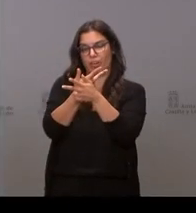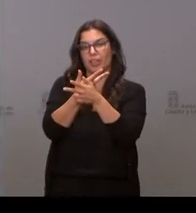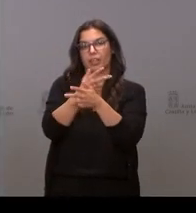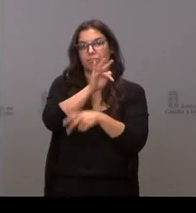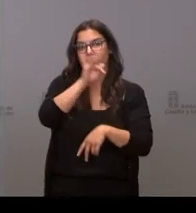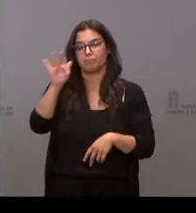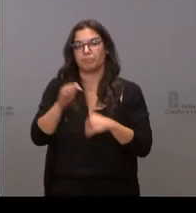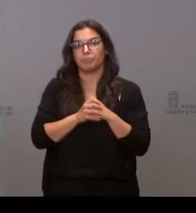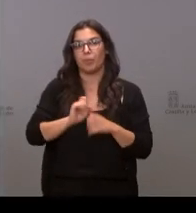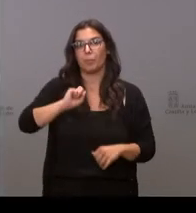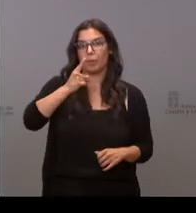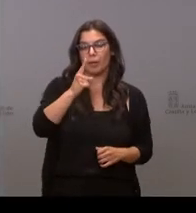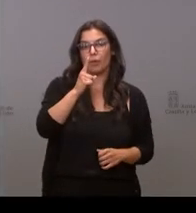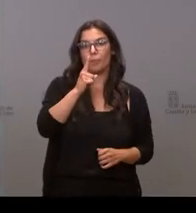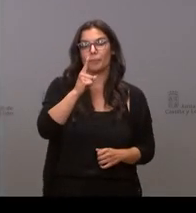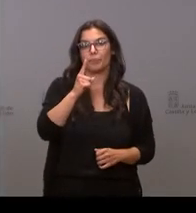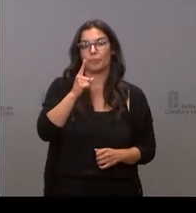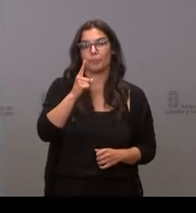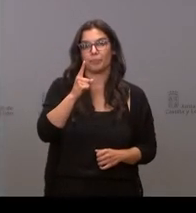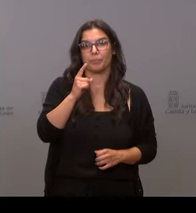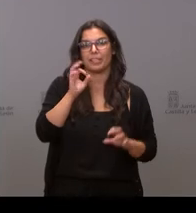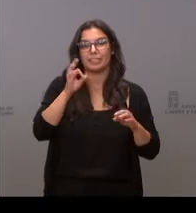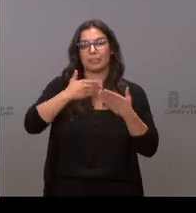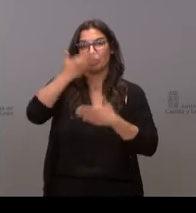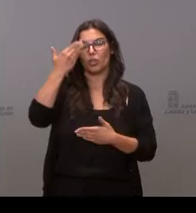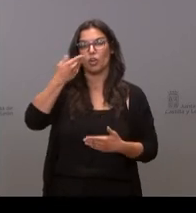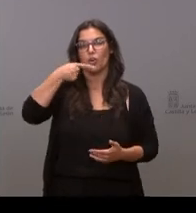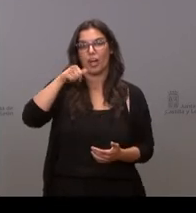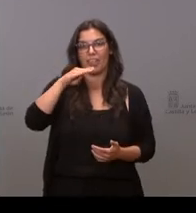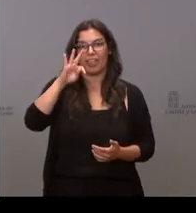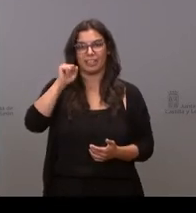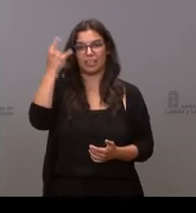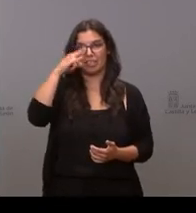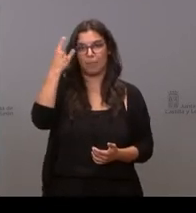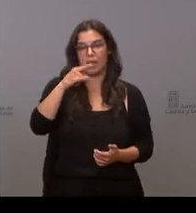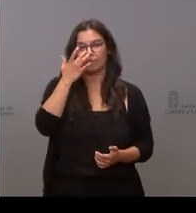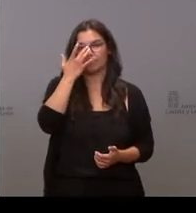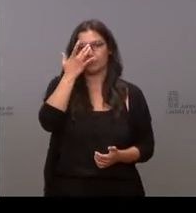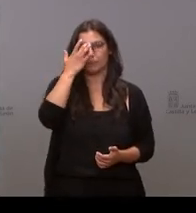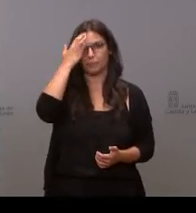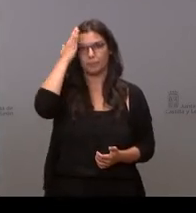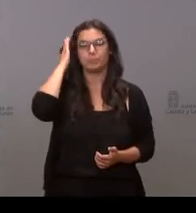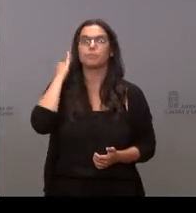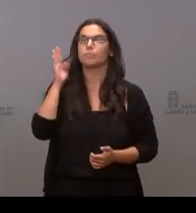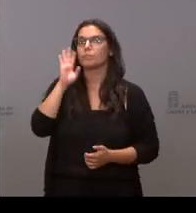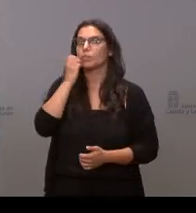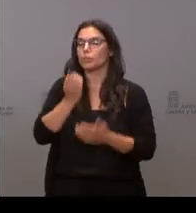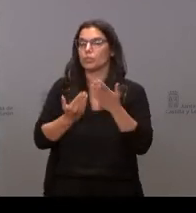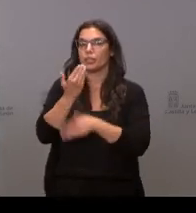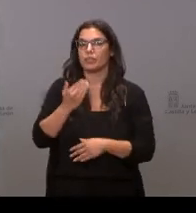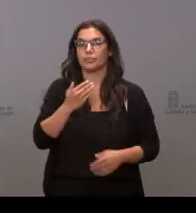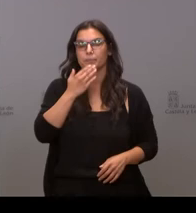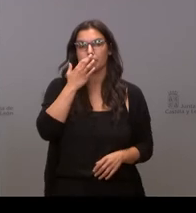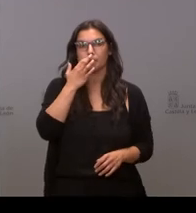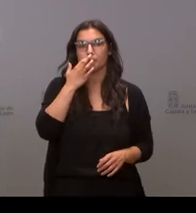y vamos a iniciarlo con Belén Hernández de la Gaceta de Salamanca cuando quieras Belén hola buenos días buenos días